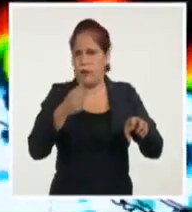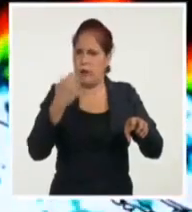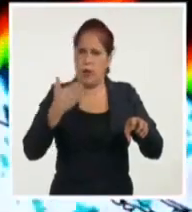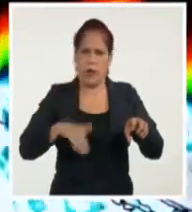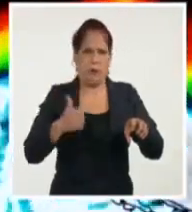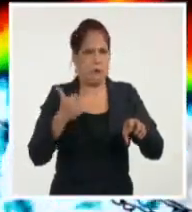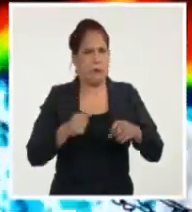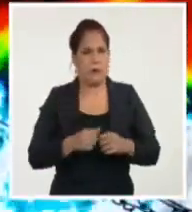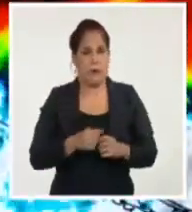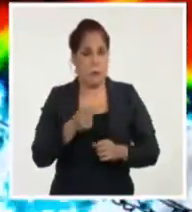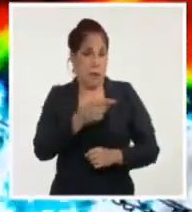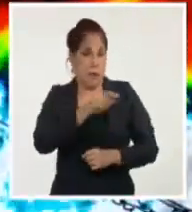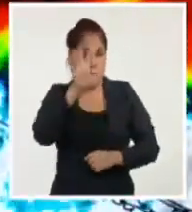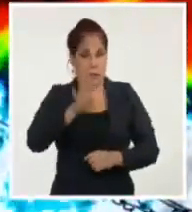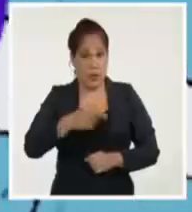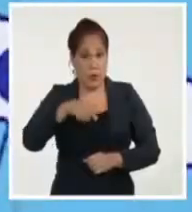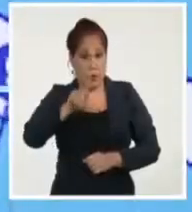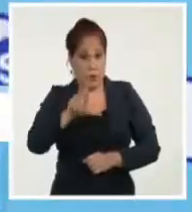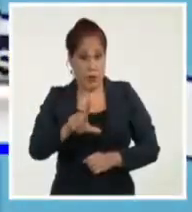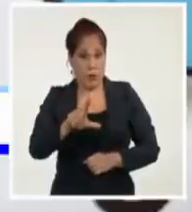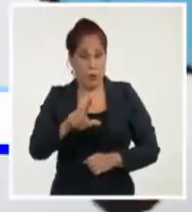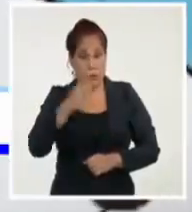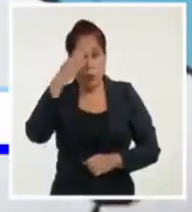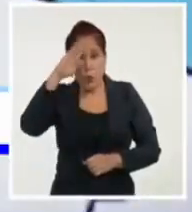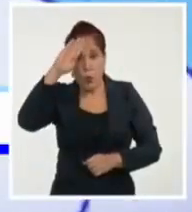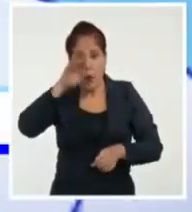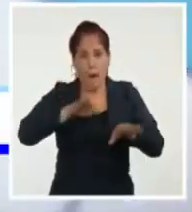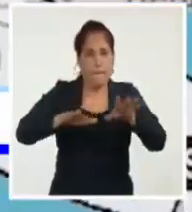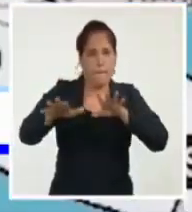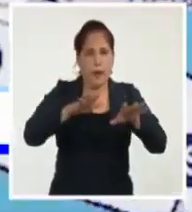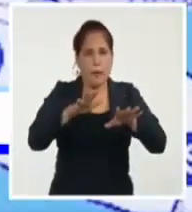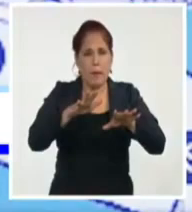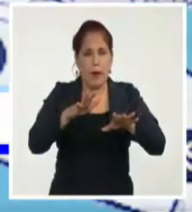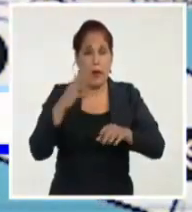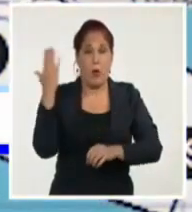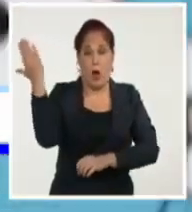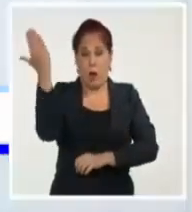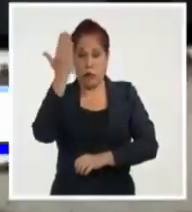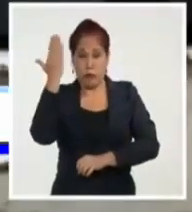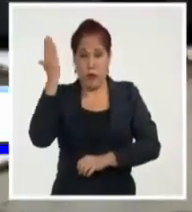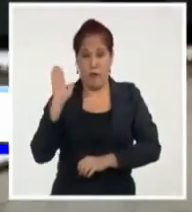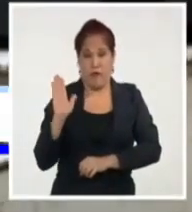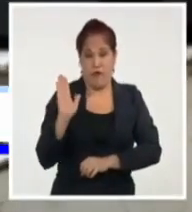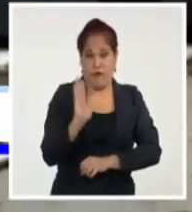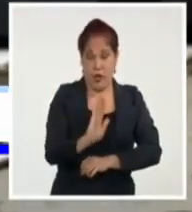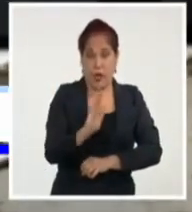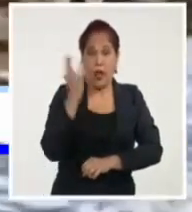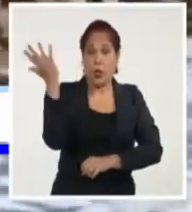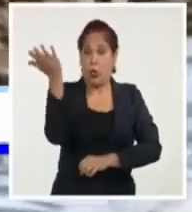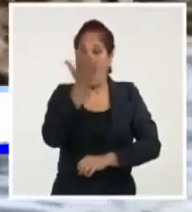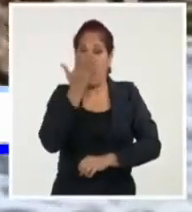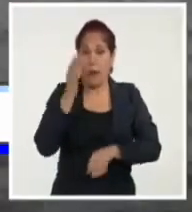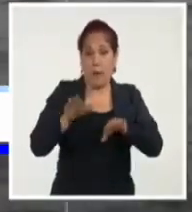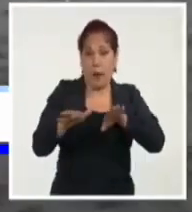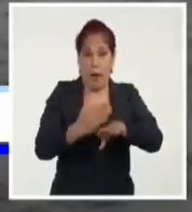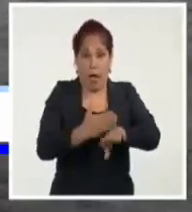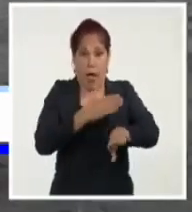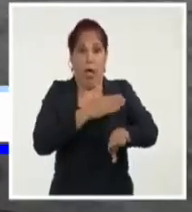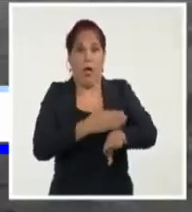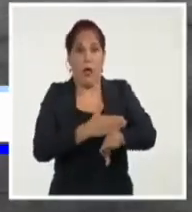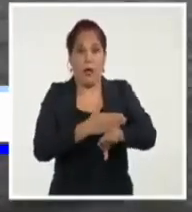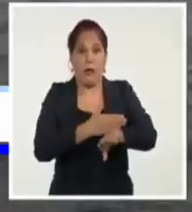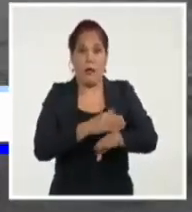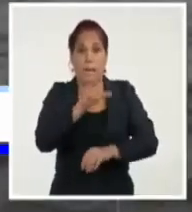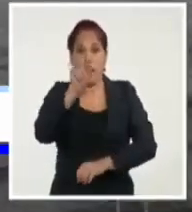El pasado 5 de julio, mientras Cuba se preparaba para minimizar daños ante el paso de la tormenta tropical Elsa, una